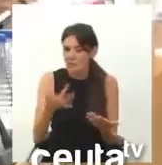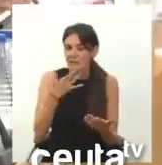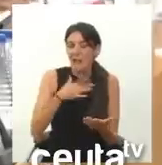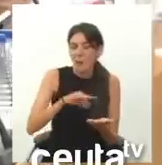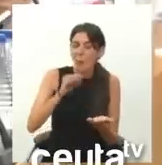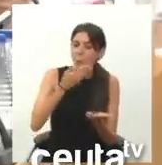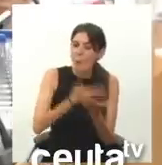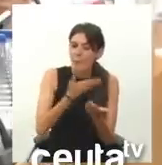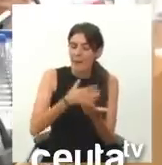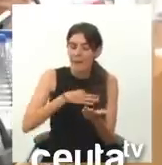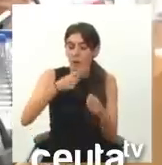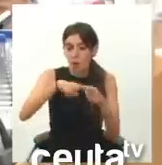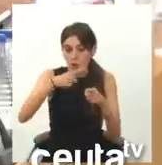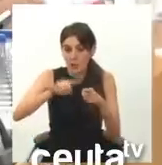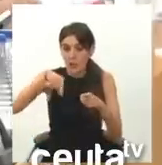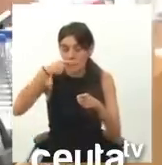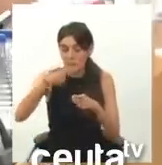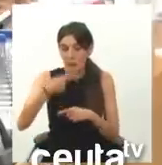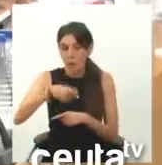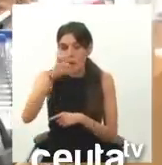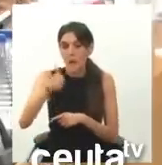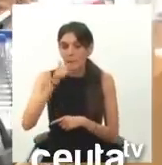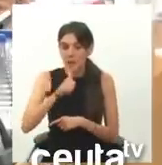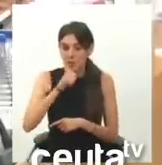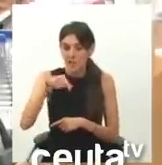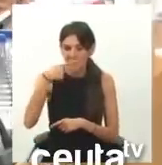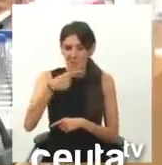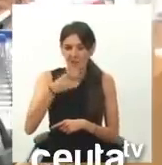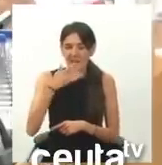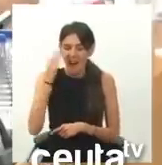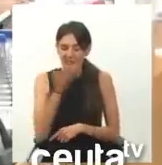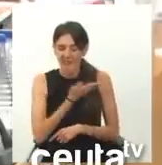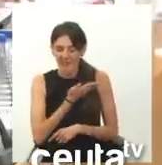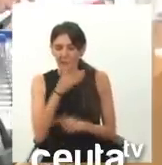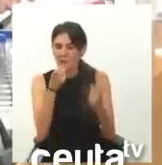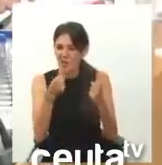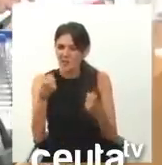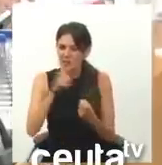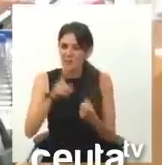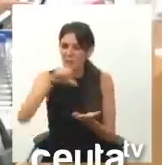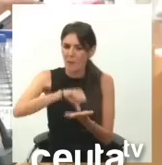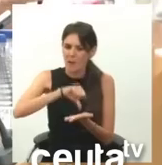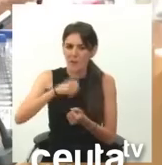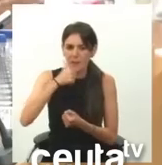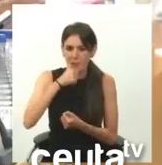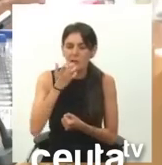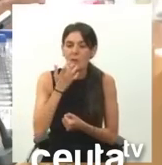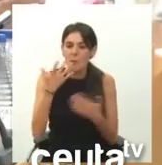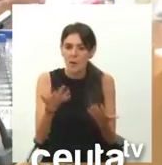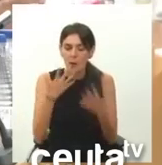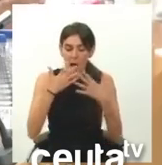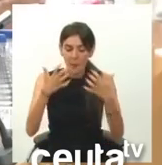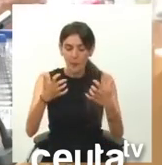puede solicitar cosas que al propio Pedro Sánchez incomoden, pero que son necesarias para esta ciudad, como es el caso de la